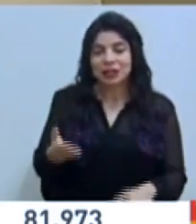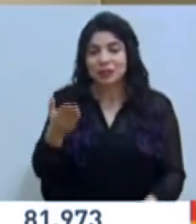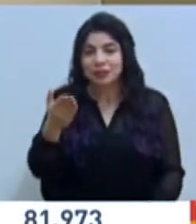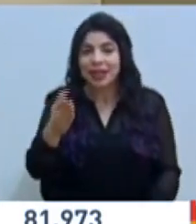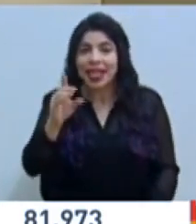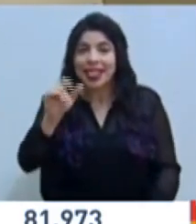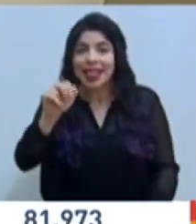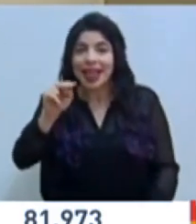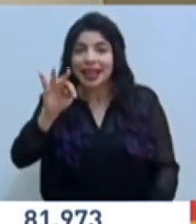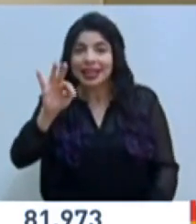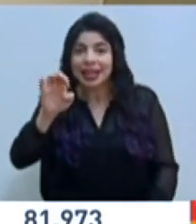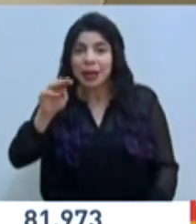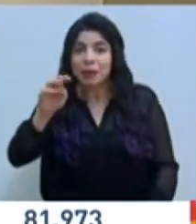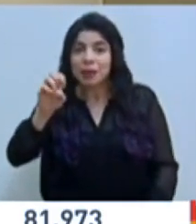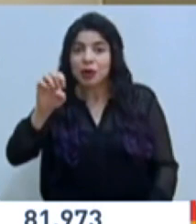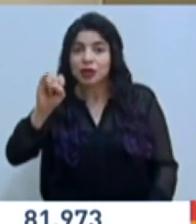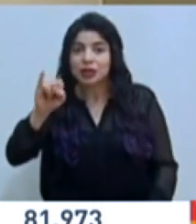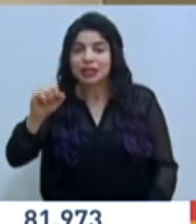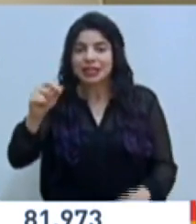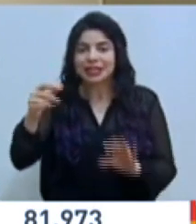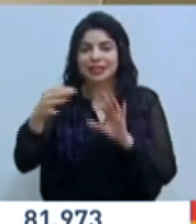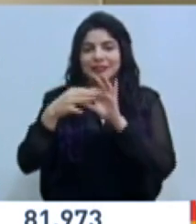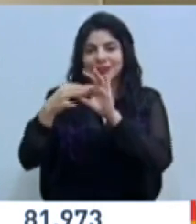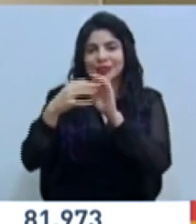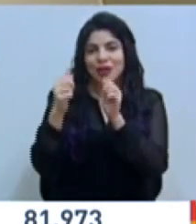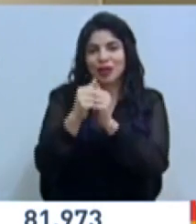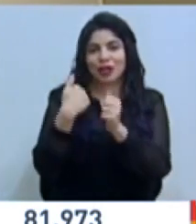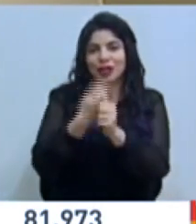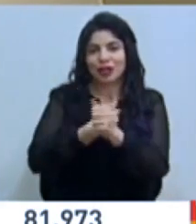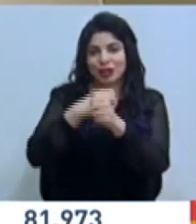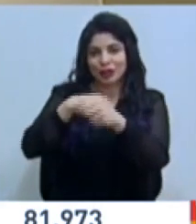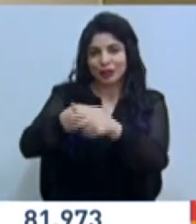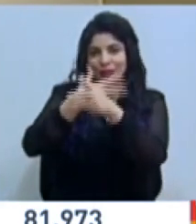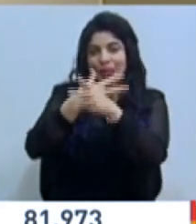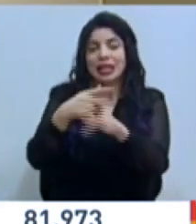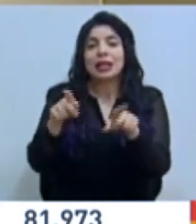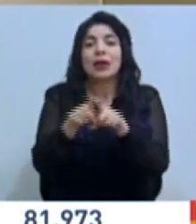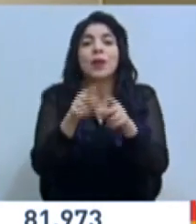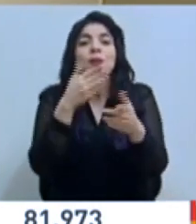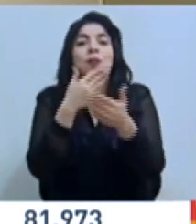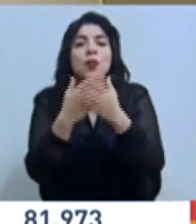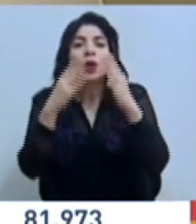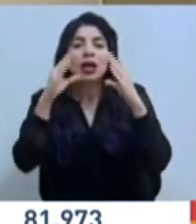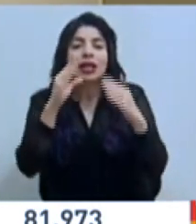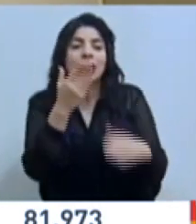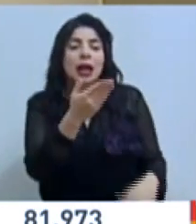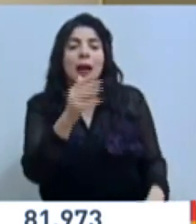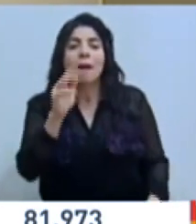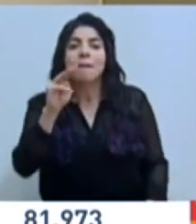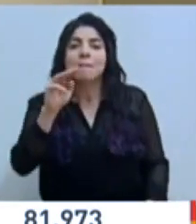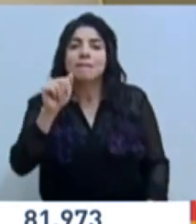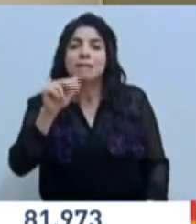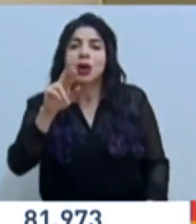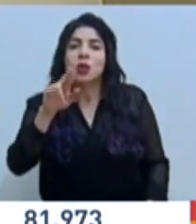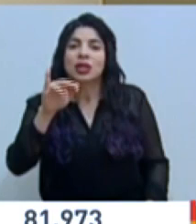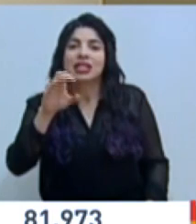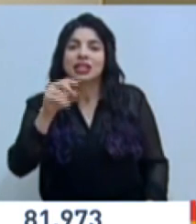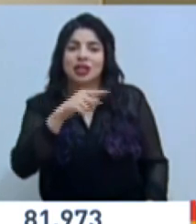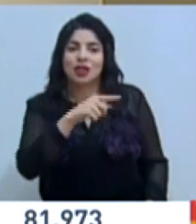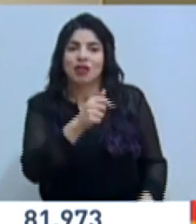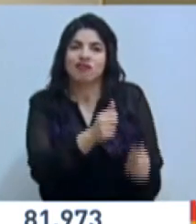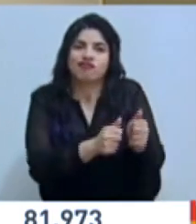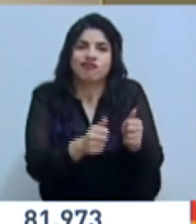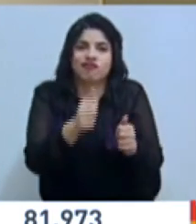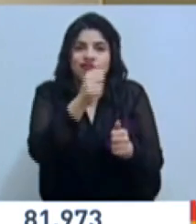don Dante Mussi, que nos acompaña de forma virtual, igualmente muy buenas tardes, a don Mauricio, nuestro oficial